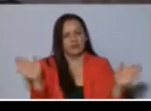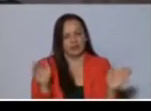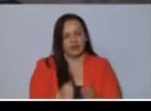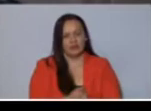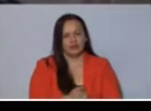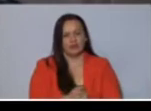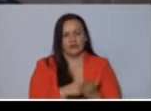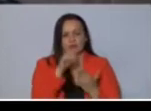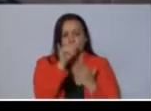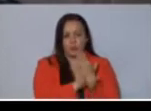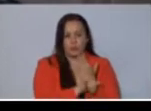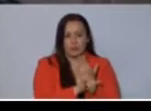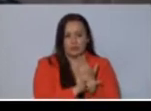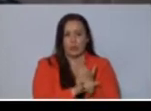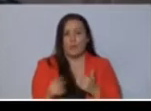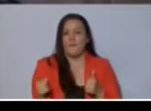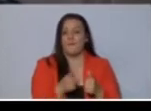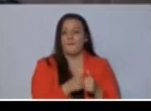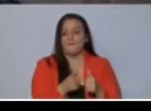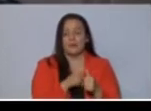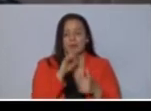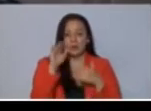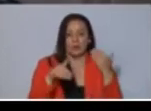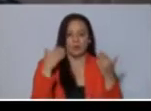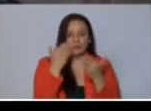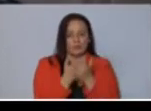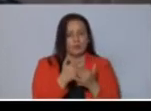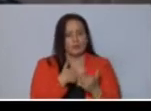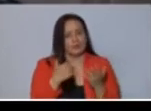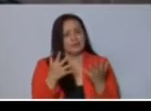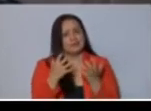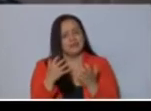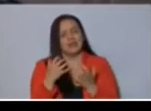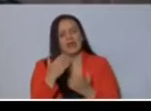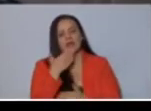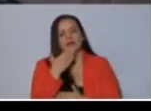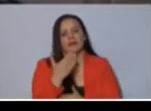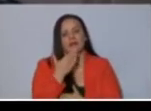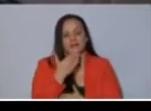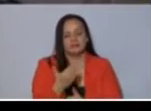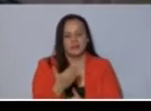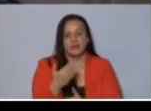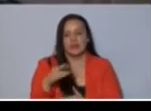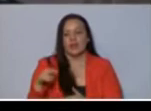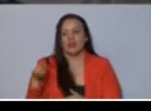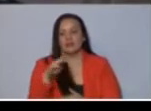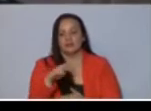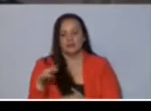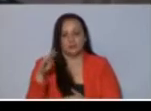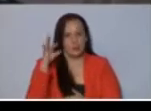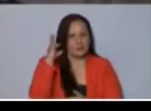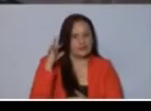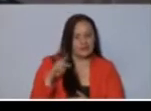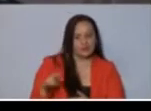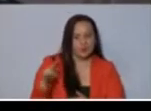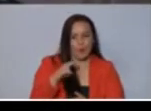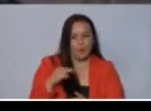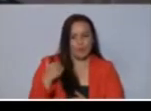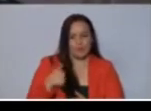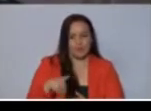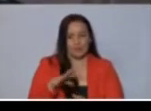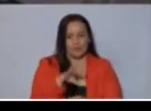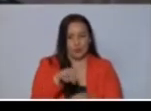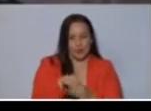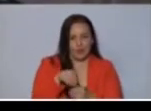proyecto. Primero que todo quisiera agradecerle a las compañeras y compañeros que